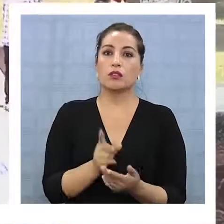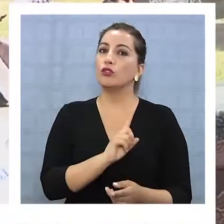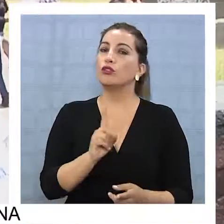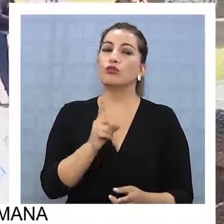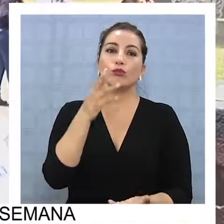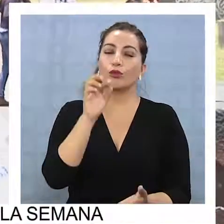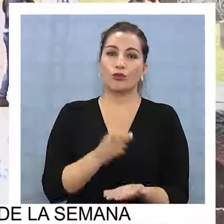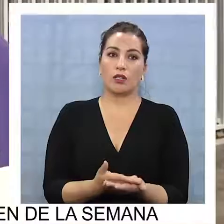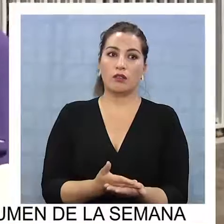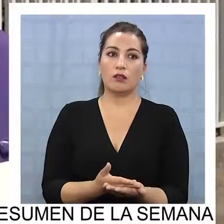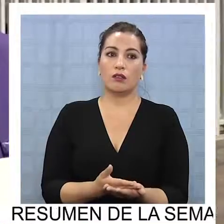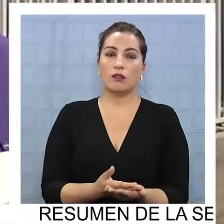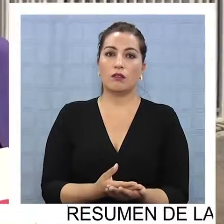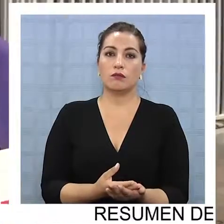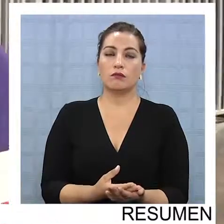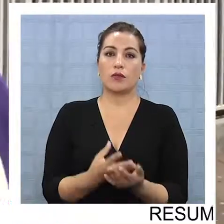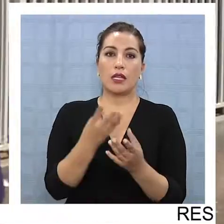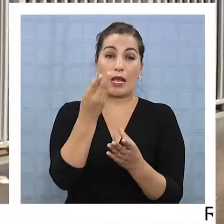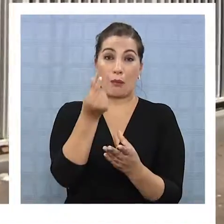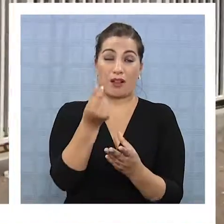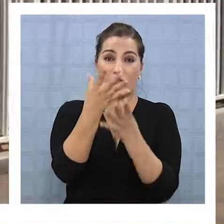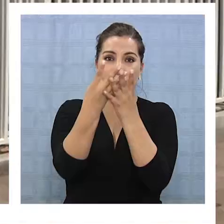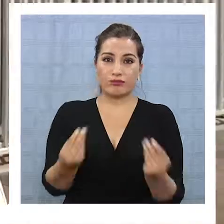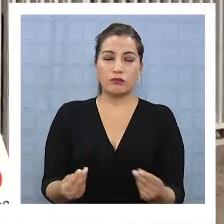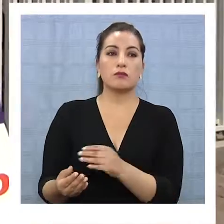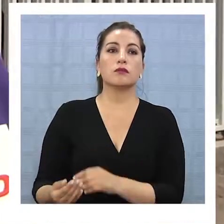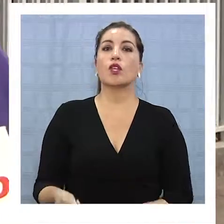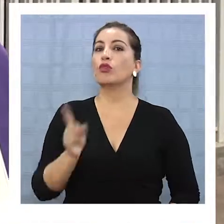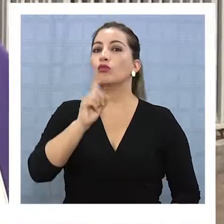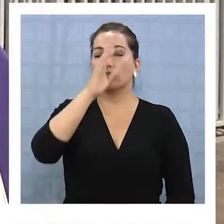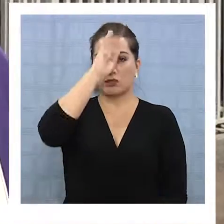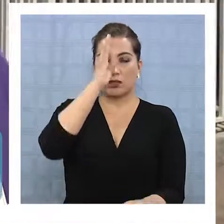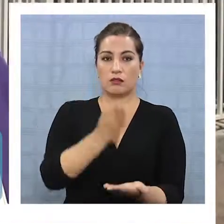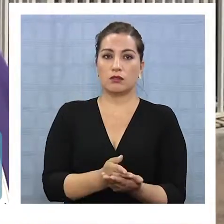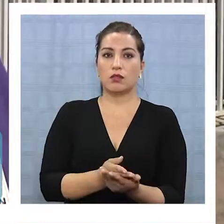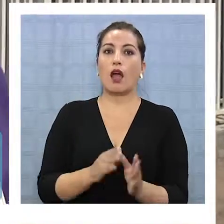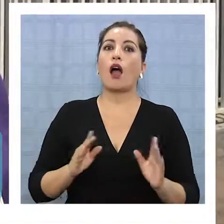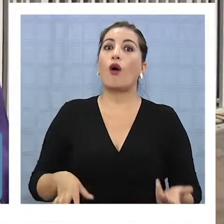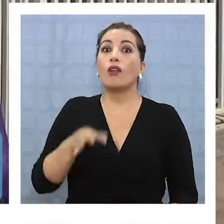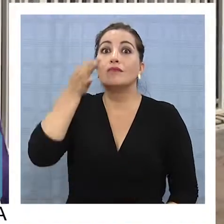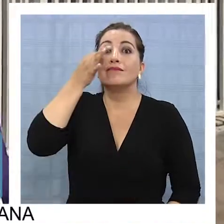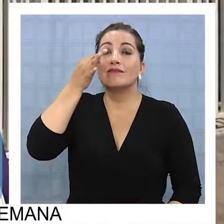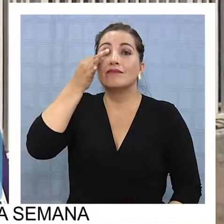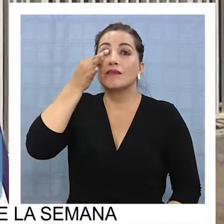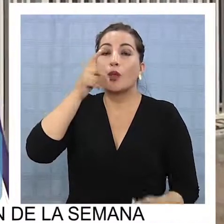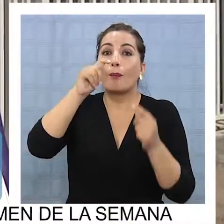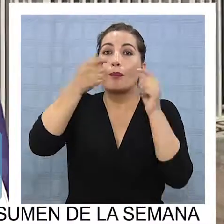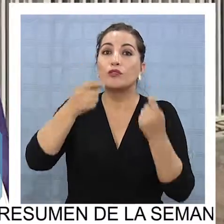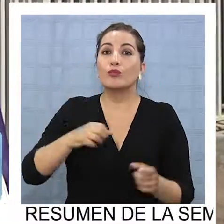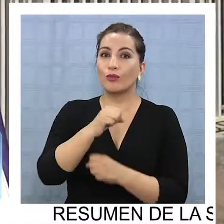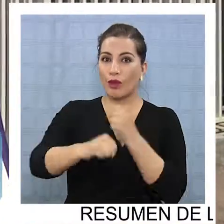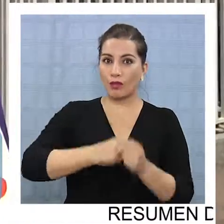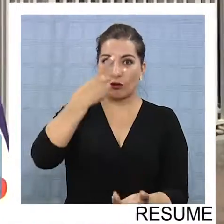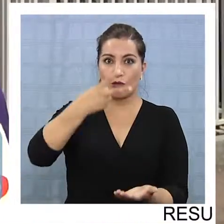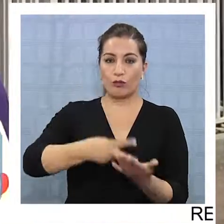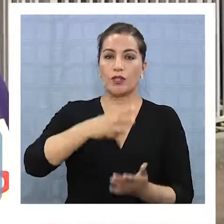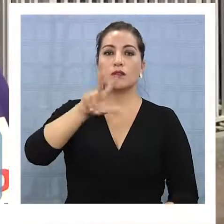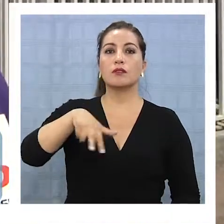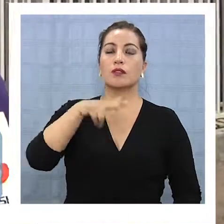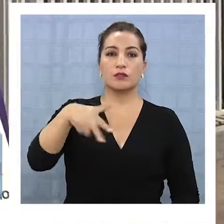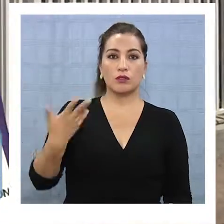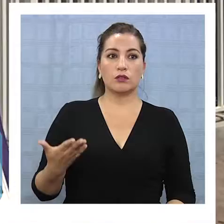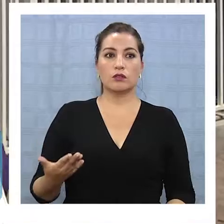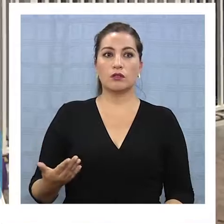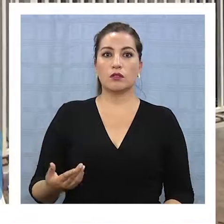y simplemente se agotó la plata. Bueno, eso todavía no se decide porque recién estamos viendo el presupuesto 2018, entonces no se podría estar